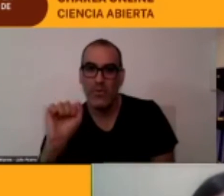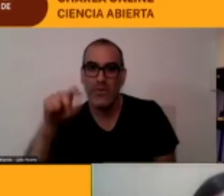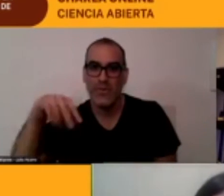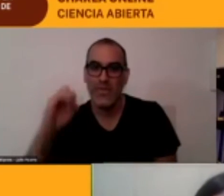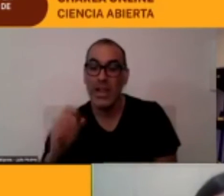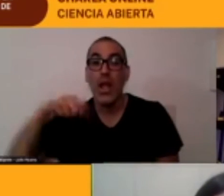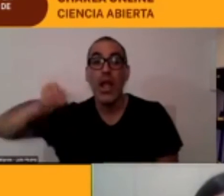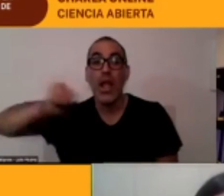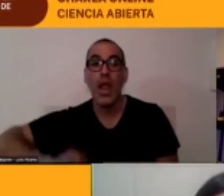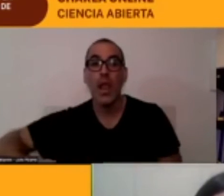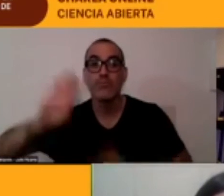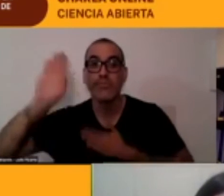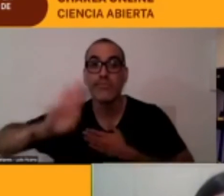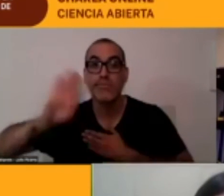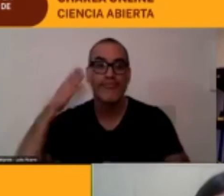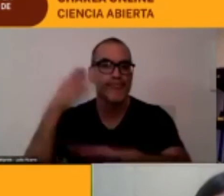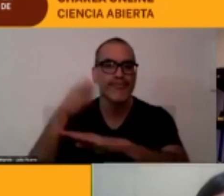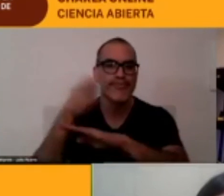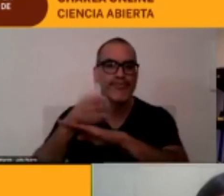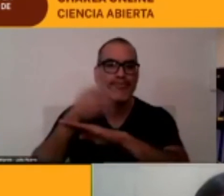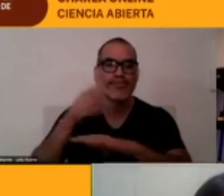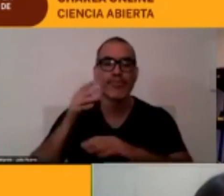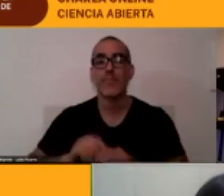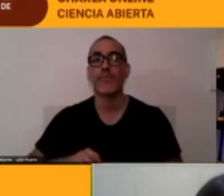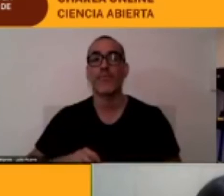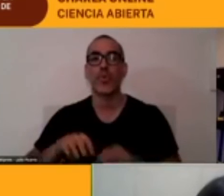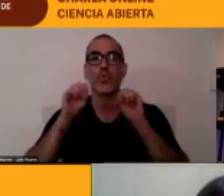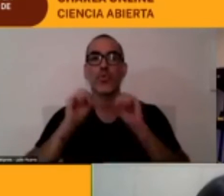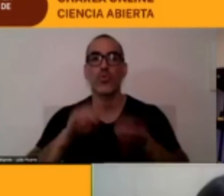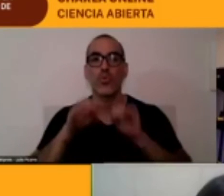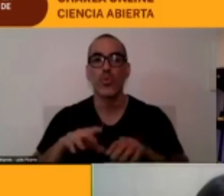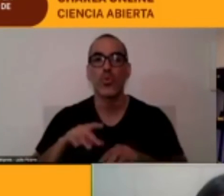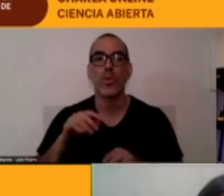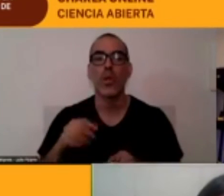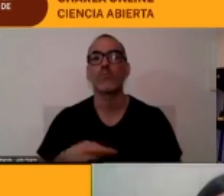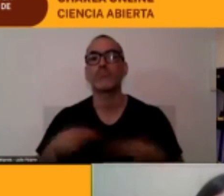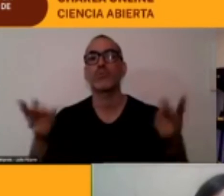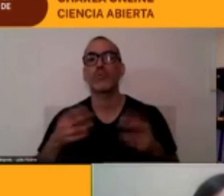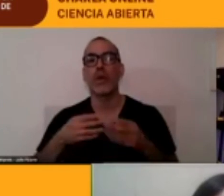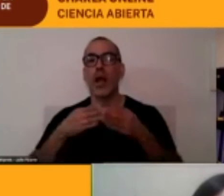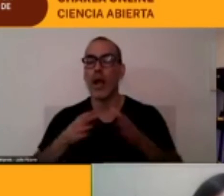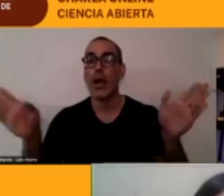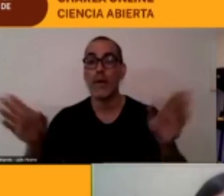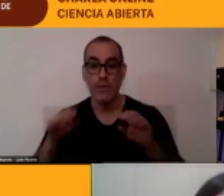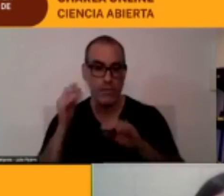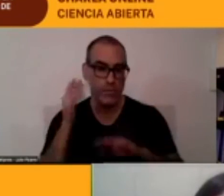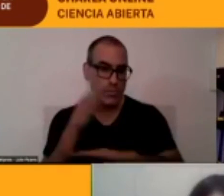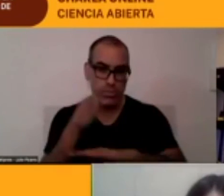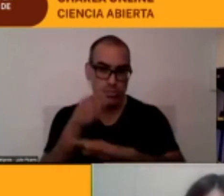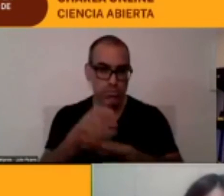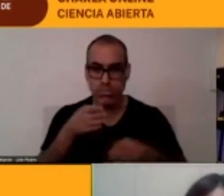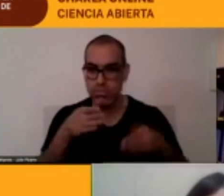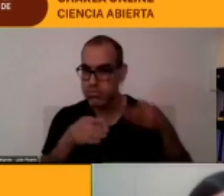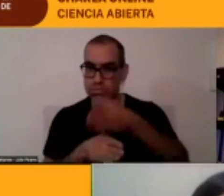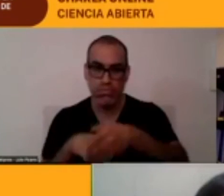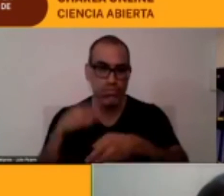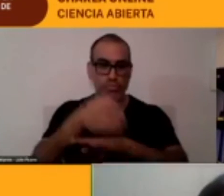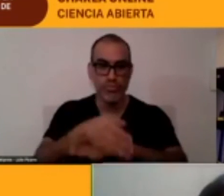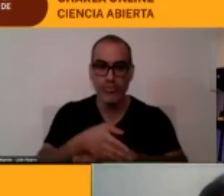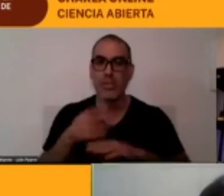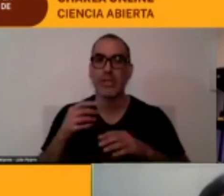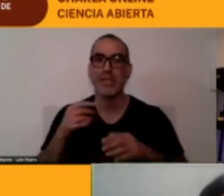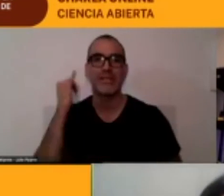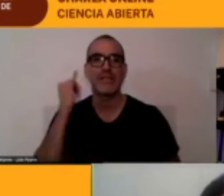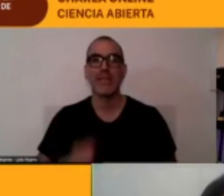las capacitaciones abiertas al público general de hecho siempre están pidiendo si es que sale algo en